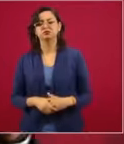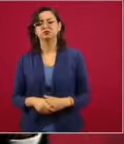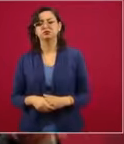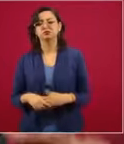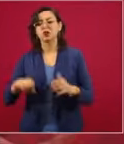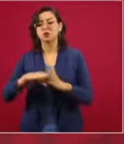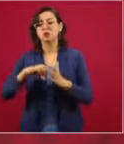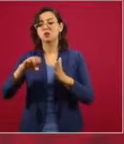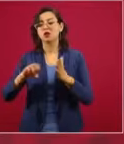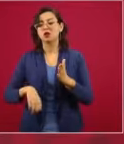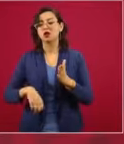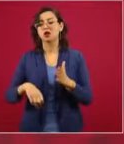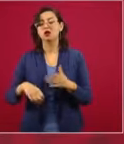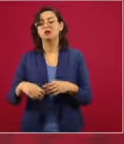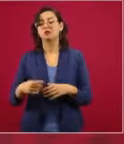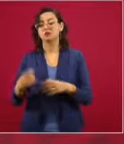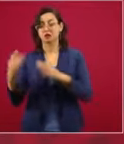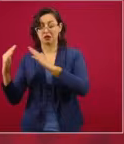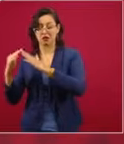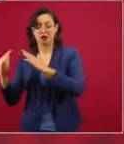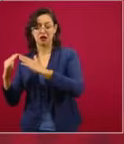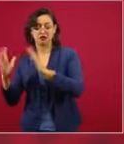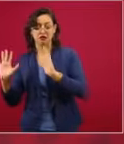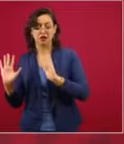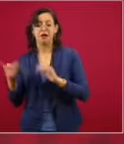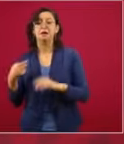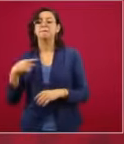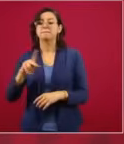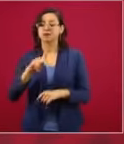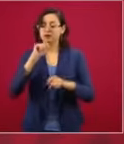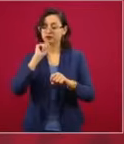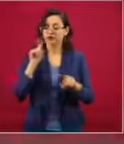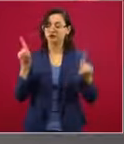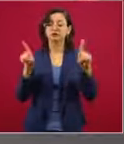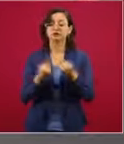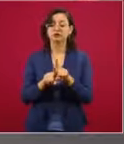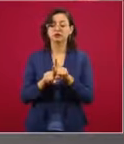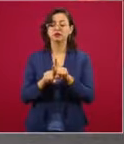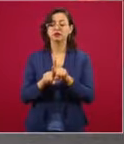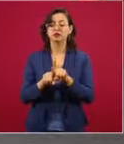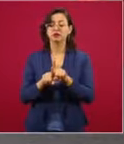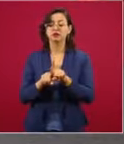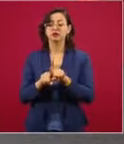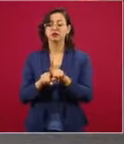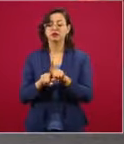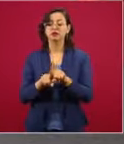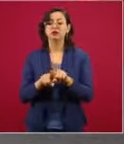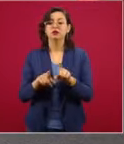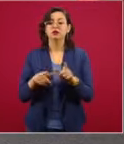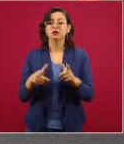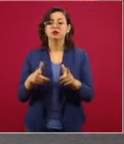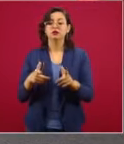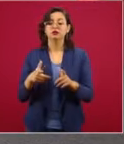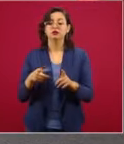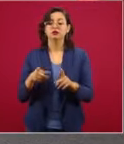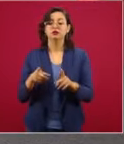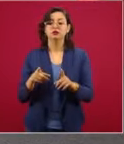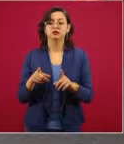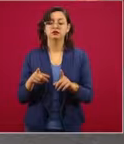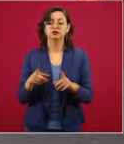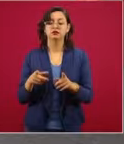la vivienda, pero también en mejoramiento